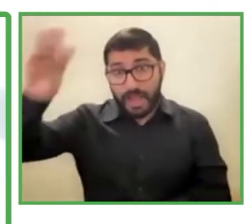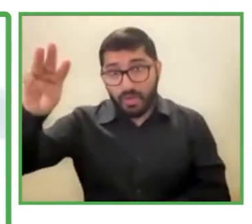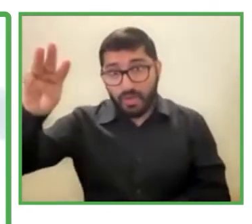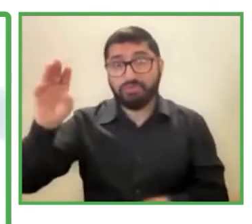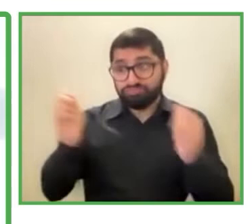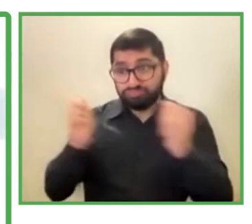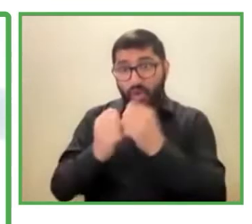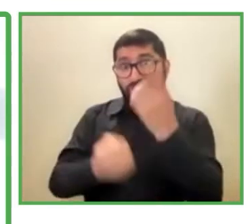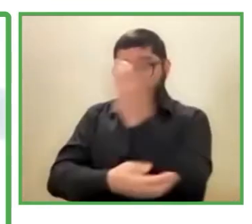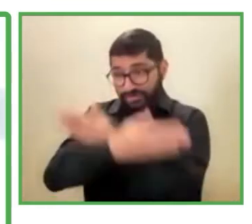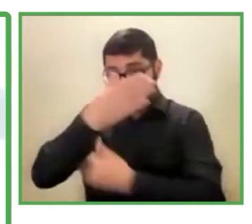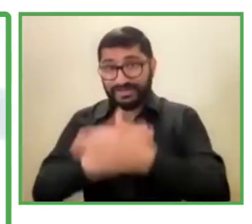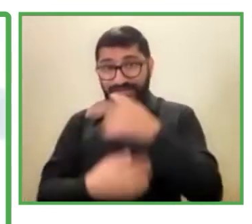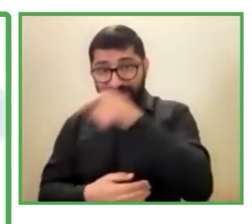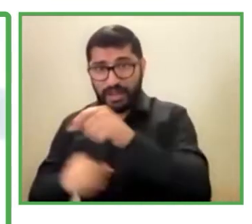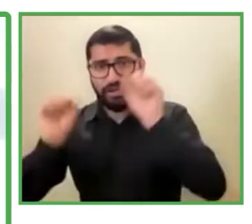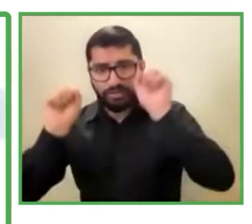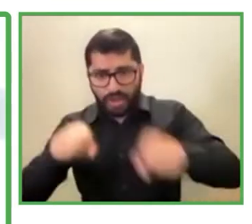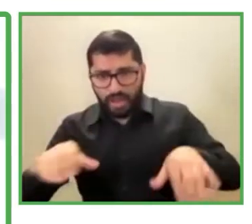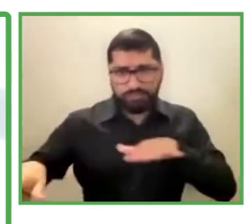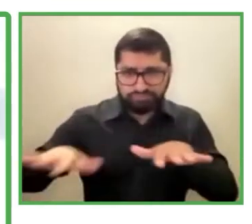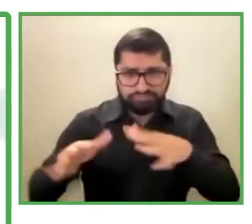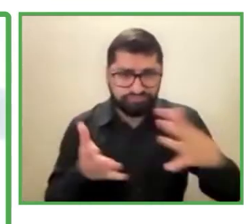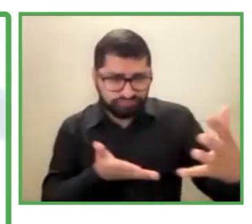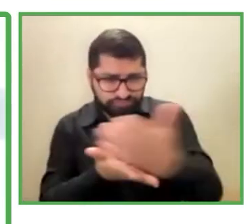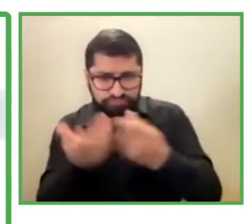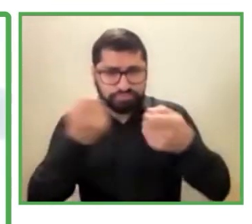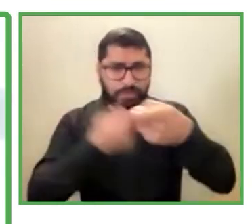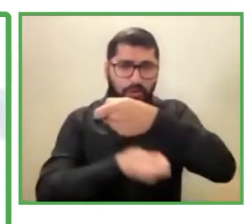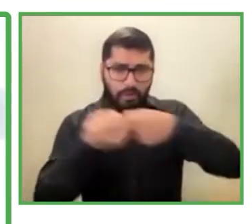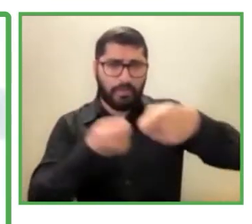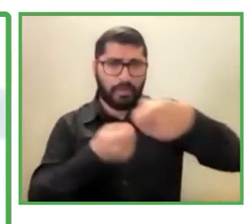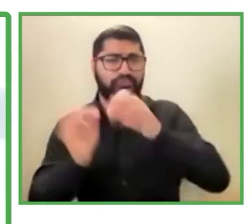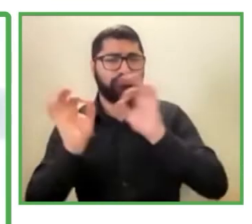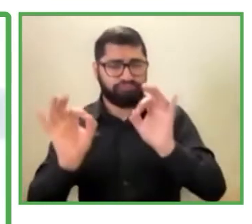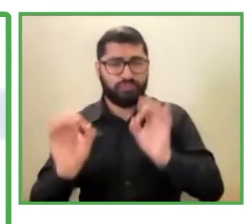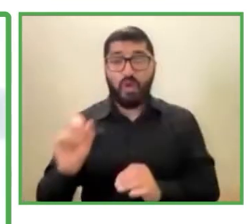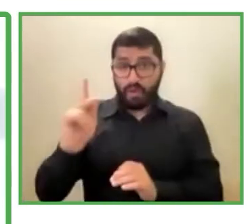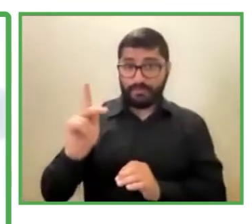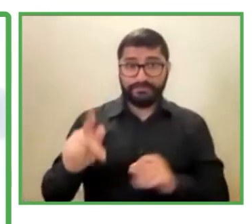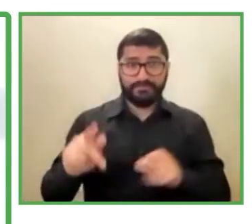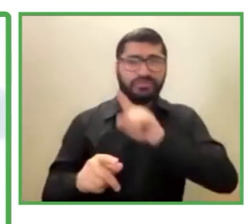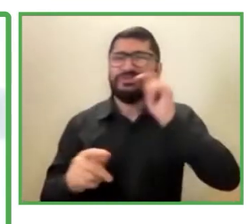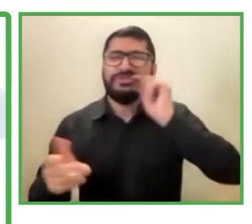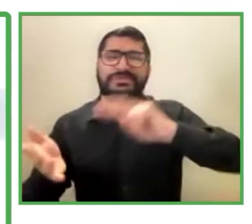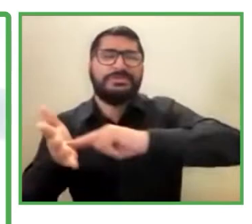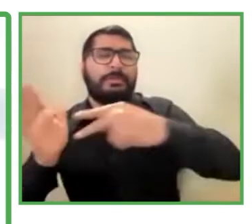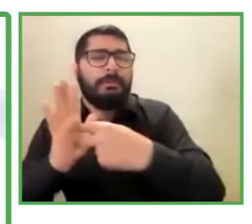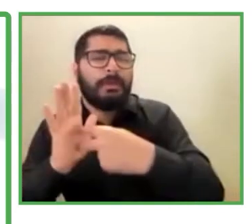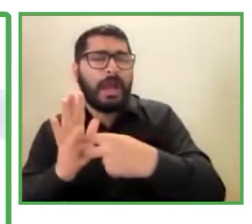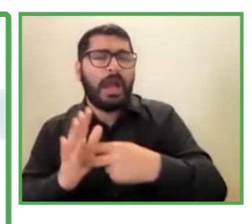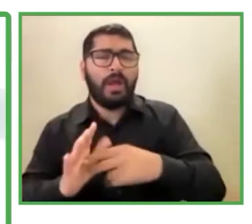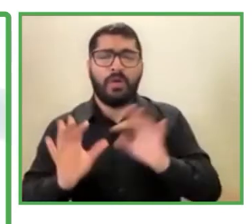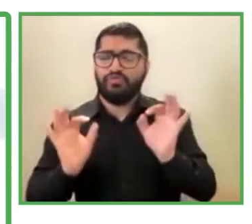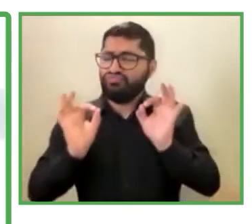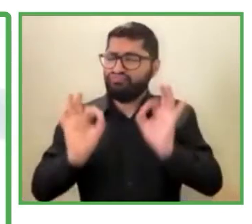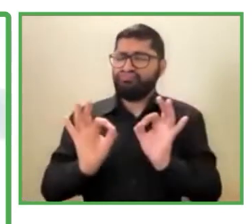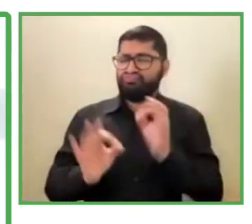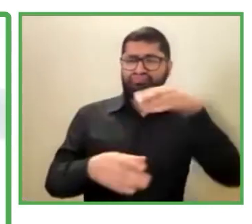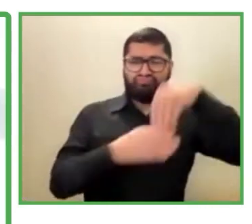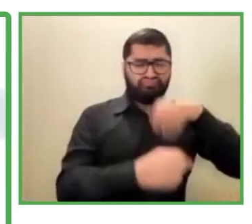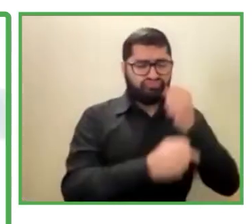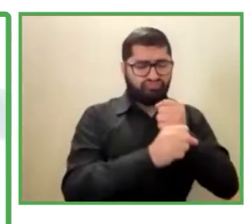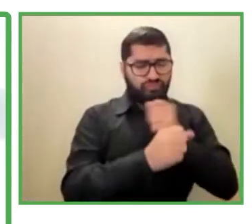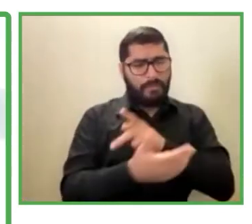sin embargo, eso no significa que tengan una actividad formal de empleo, por lo tanto no tienen acceso a seguridad